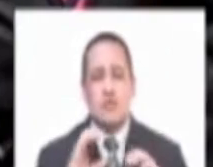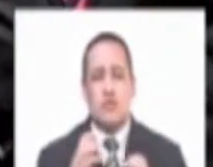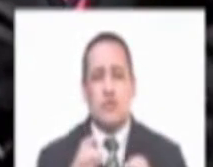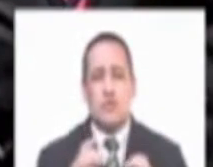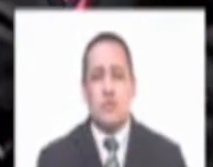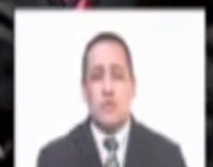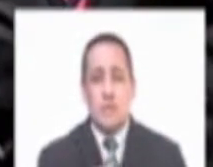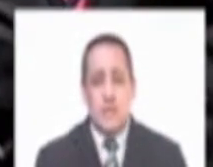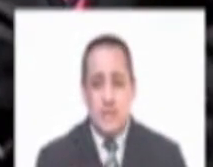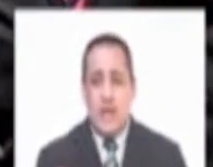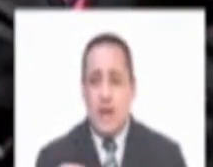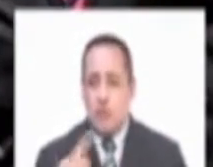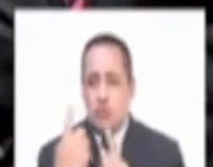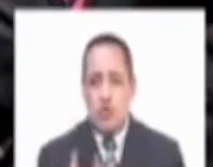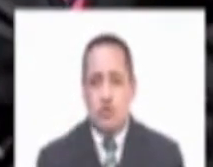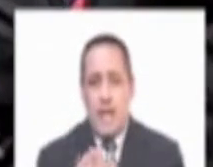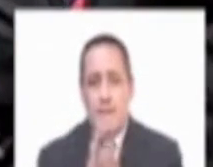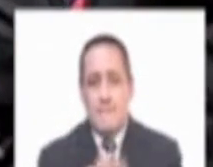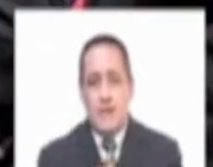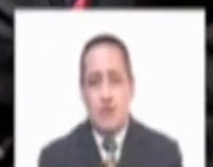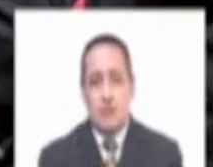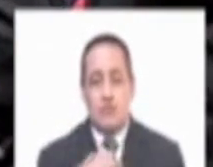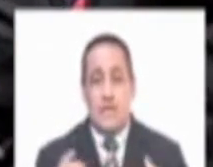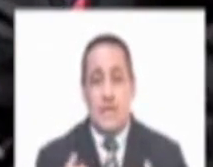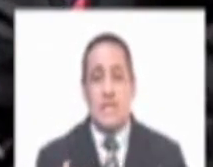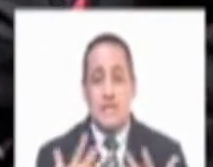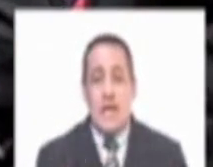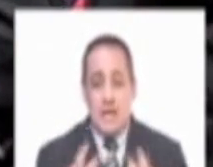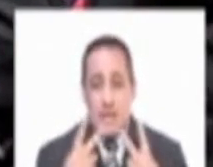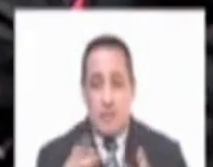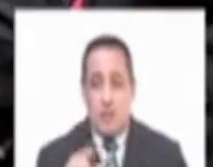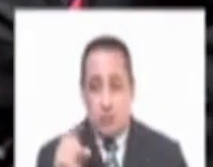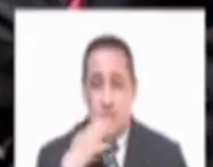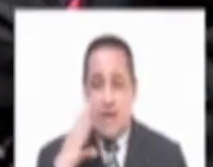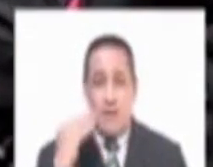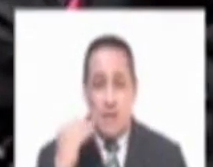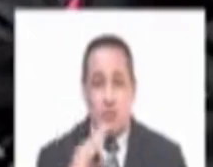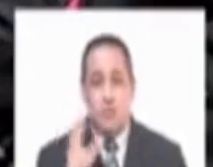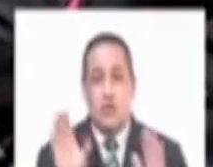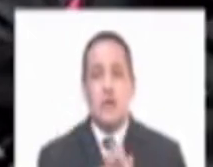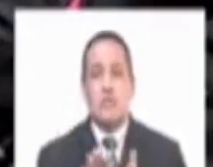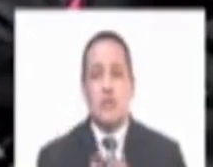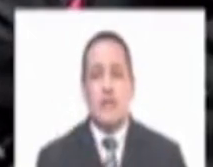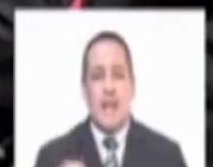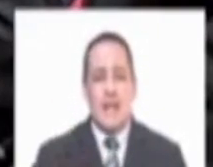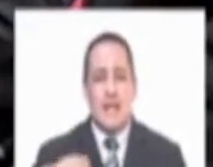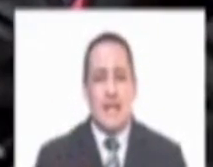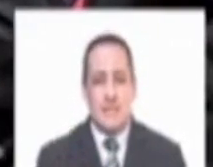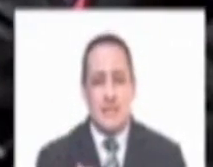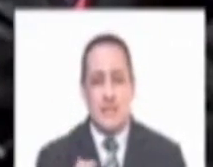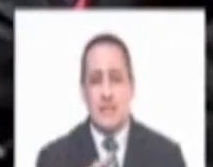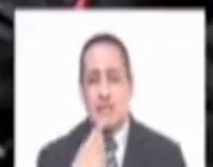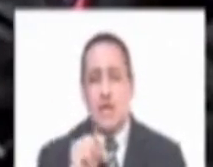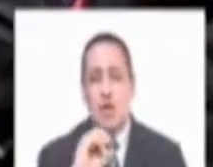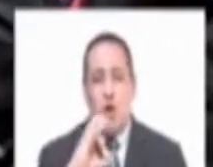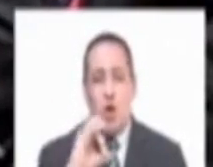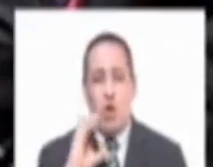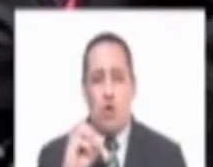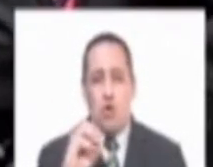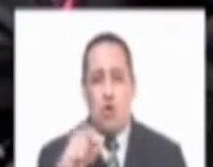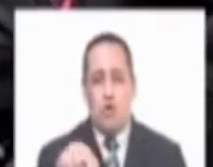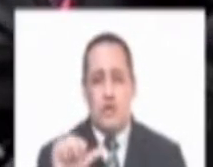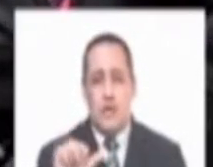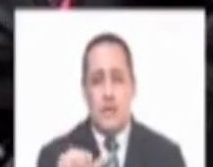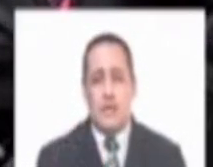entre amigos Y ya que me estás tocando el tema de la alcaldesa de Ocoña Que fue